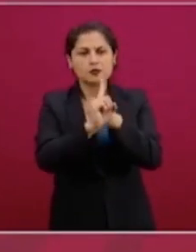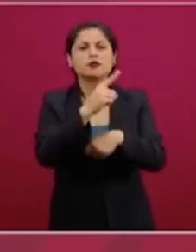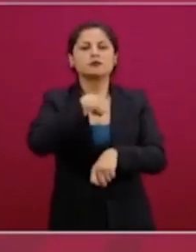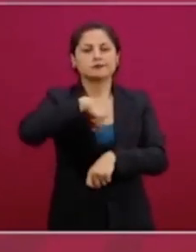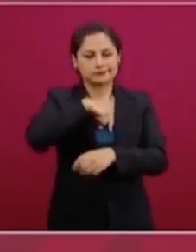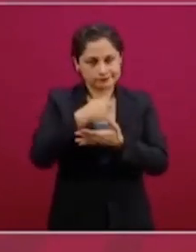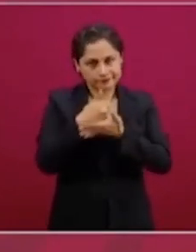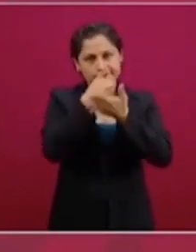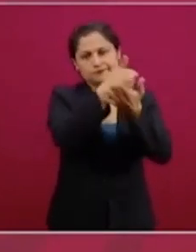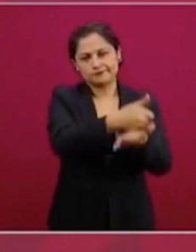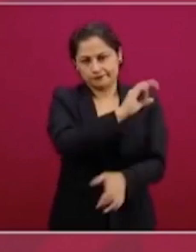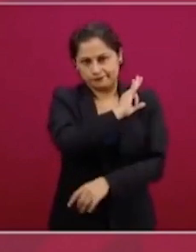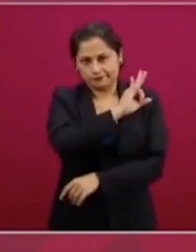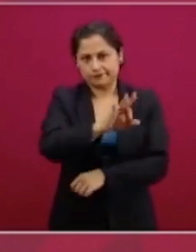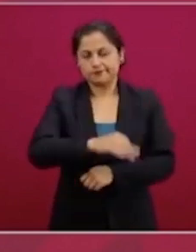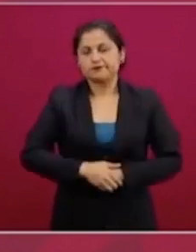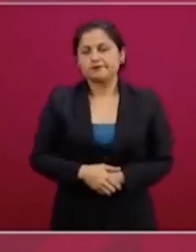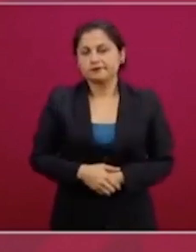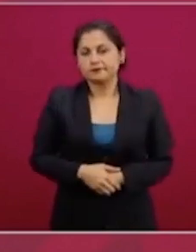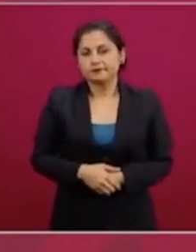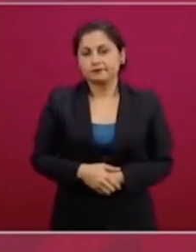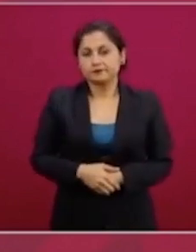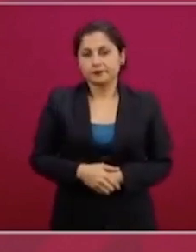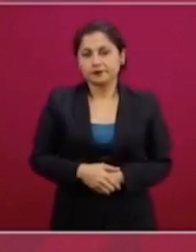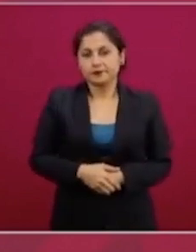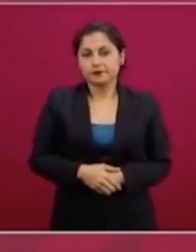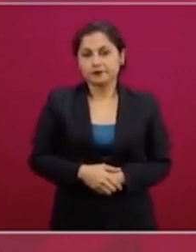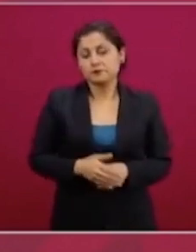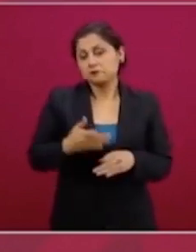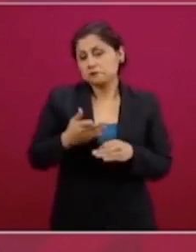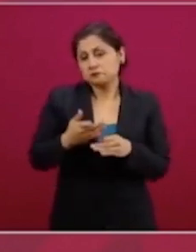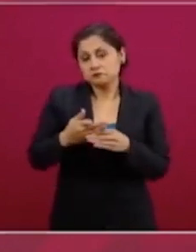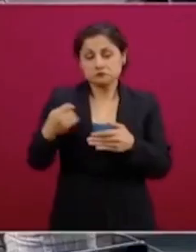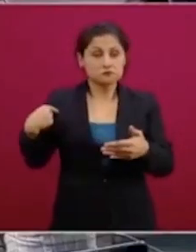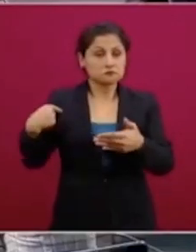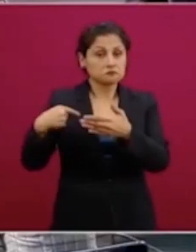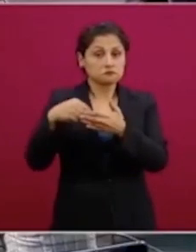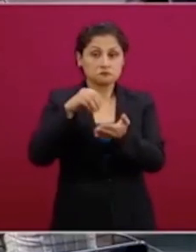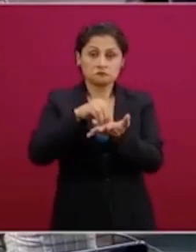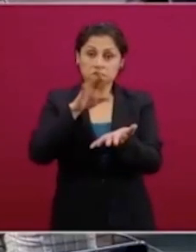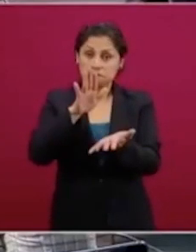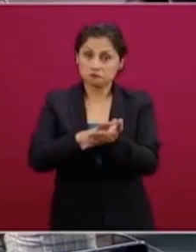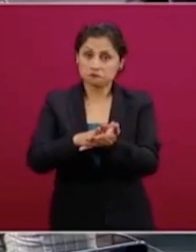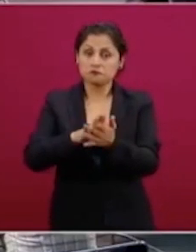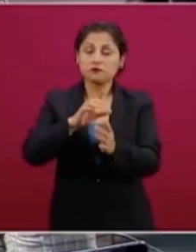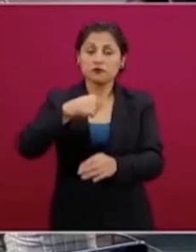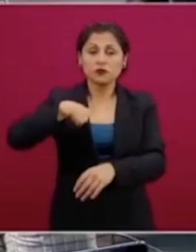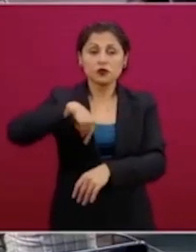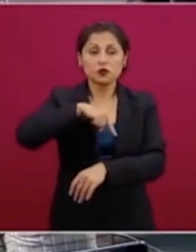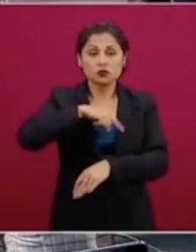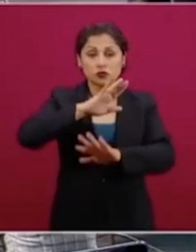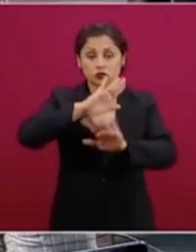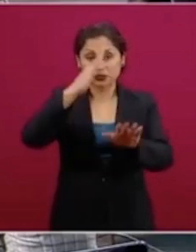Al día de hoy, esta es la situación que tenemos. Tenemos un reporte